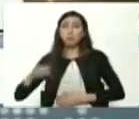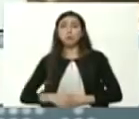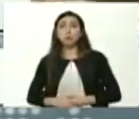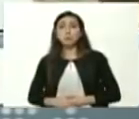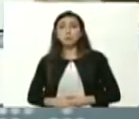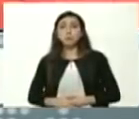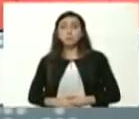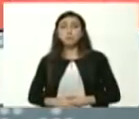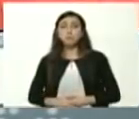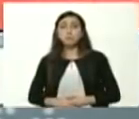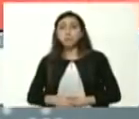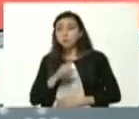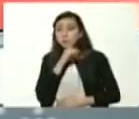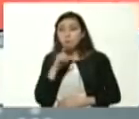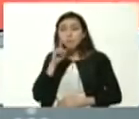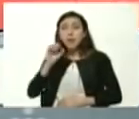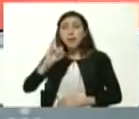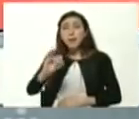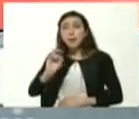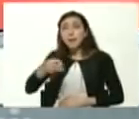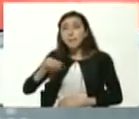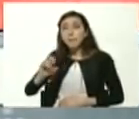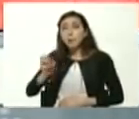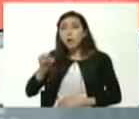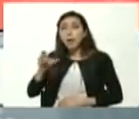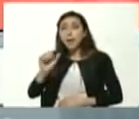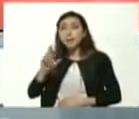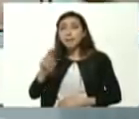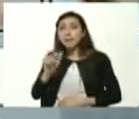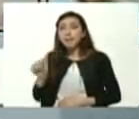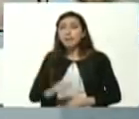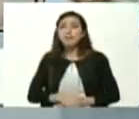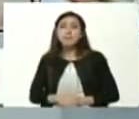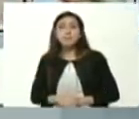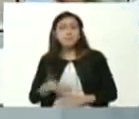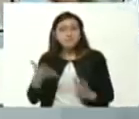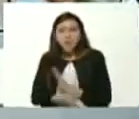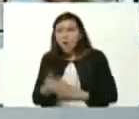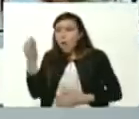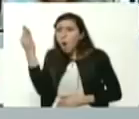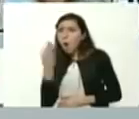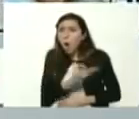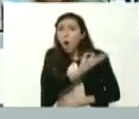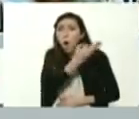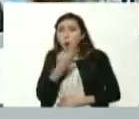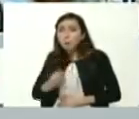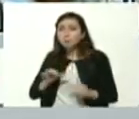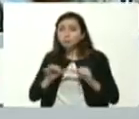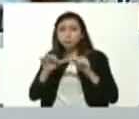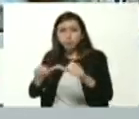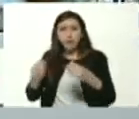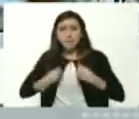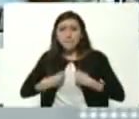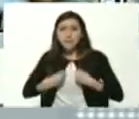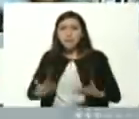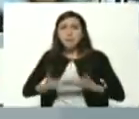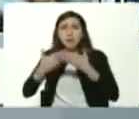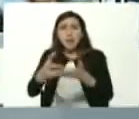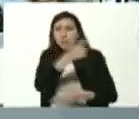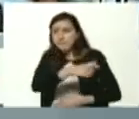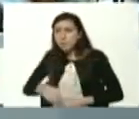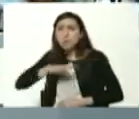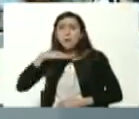llamado juramento de hipócrates que es el compromiso con dar la vida por los demás